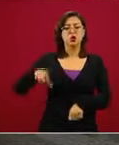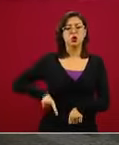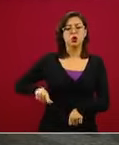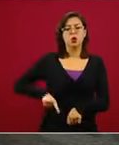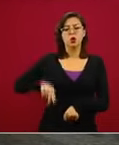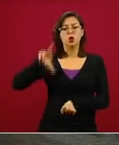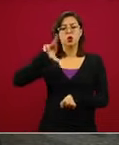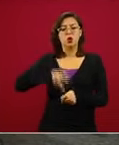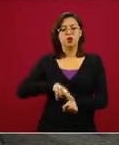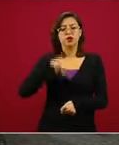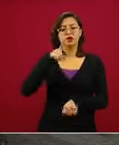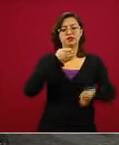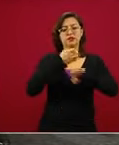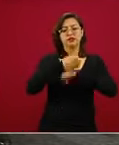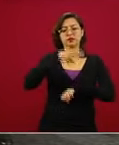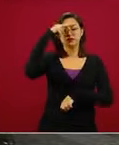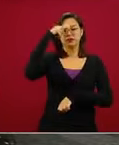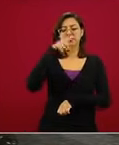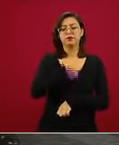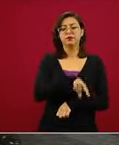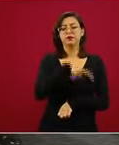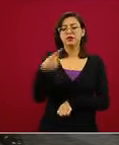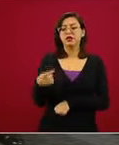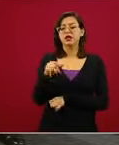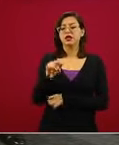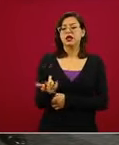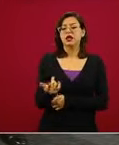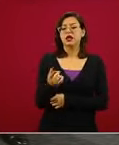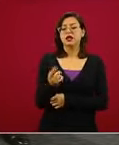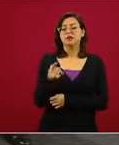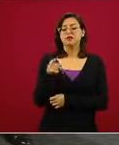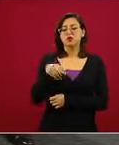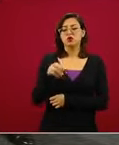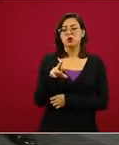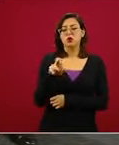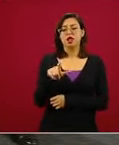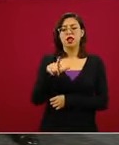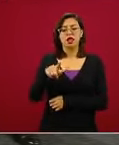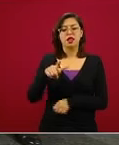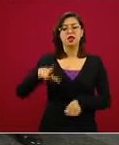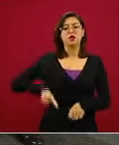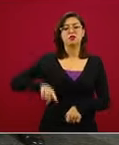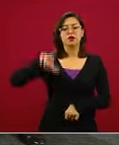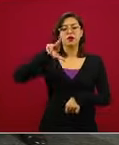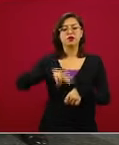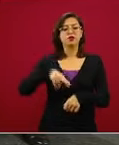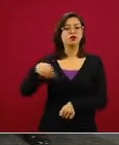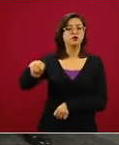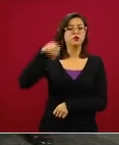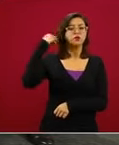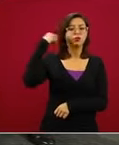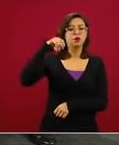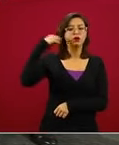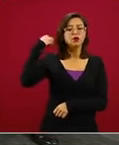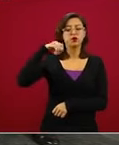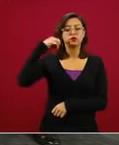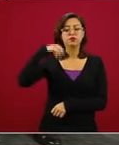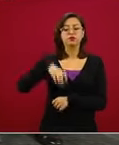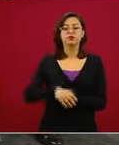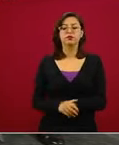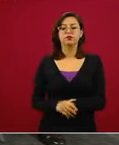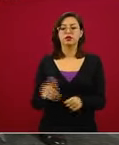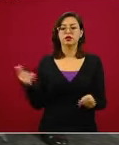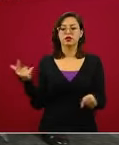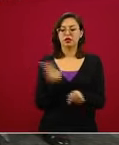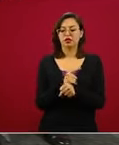maestro Alejandro Murat Hinojosa, gobernador del Estado de Oaxaca, el licenciado